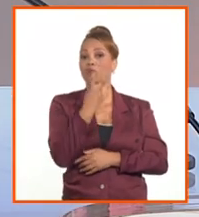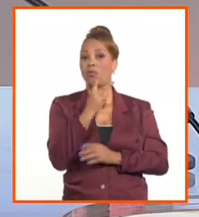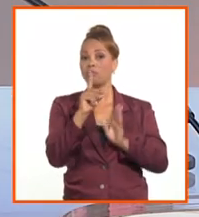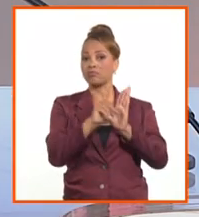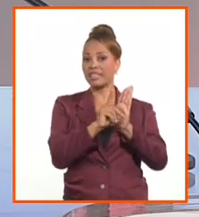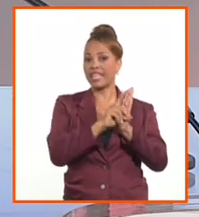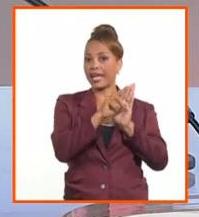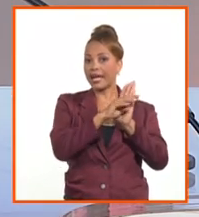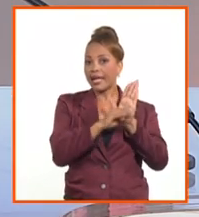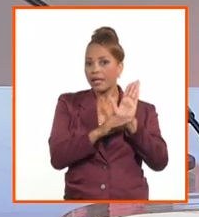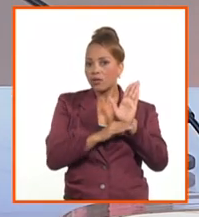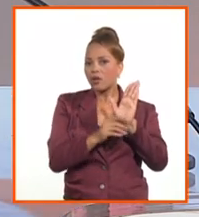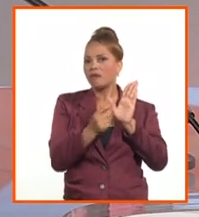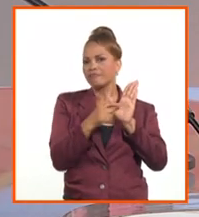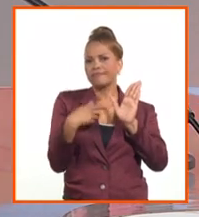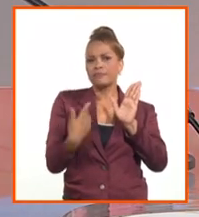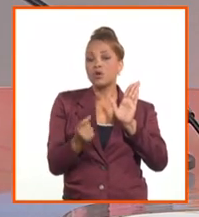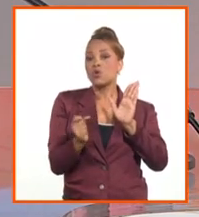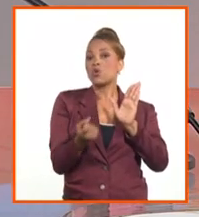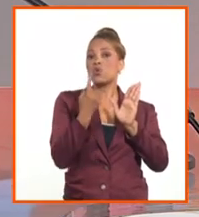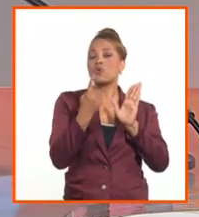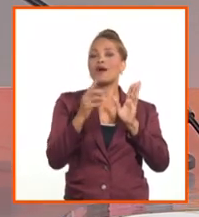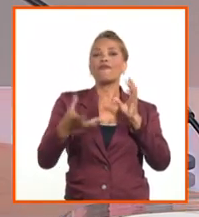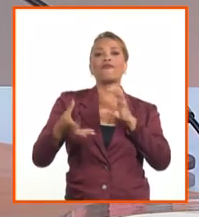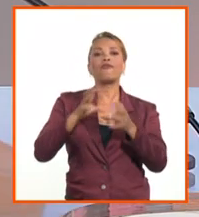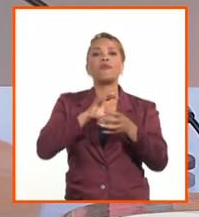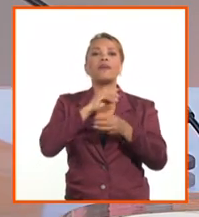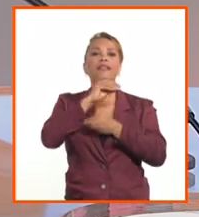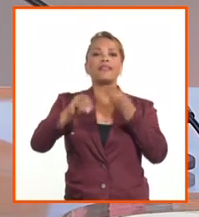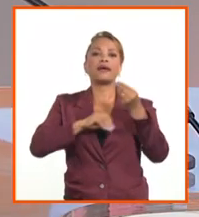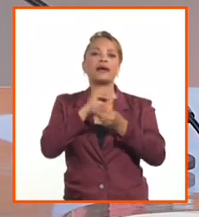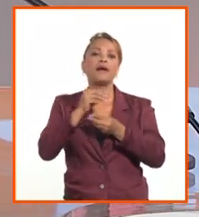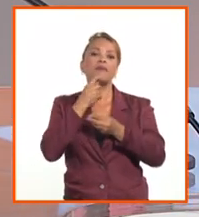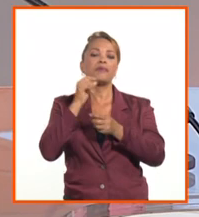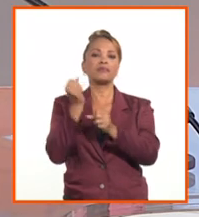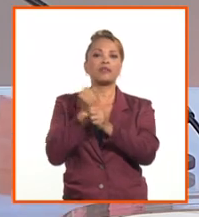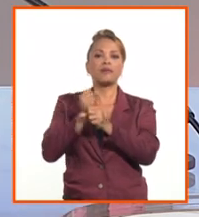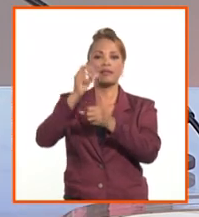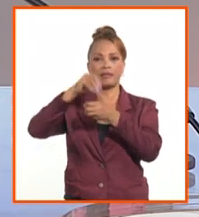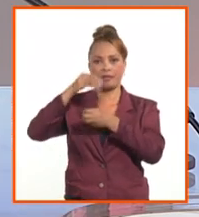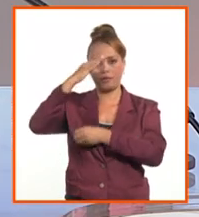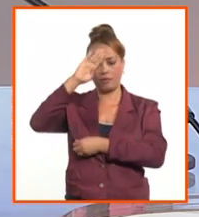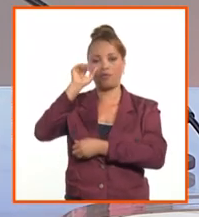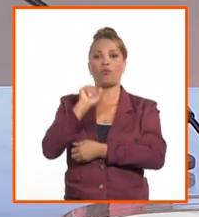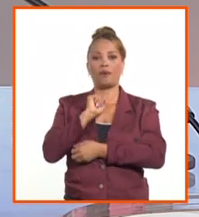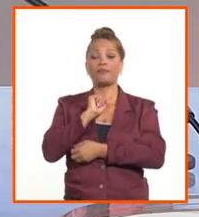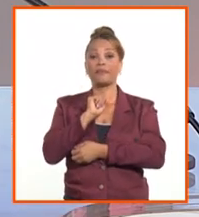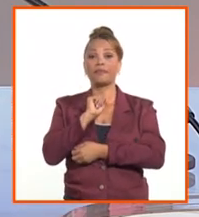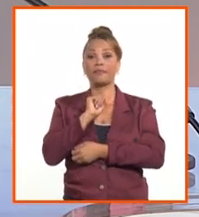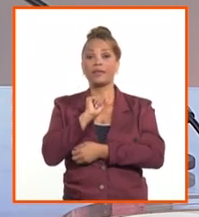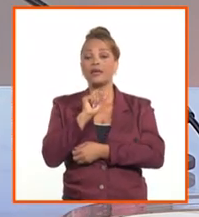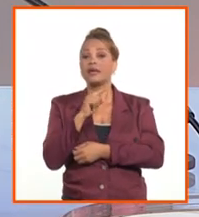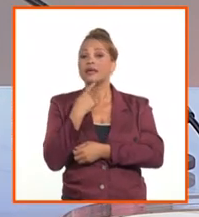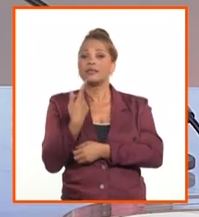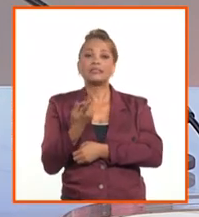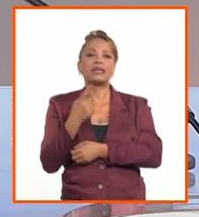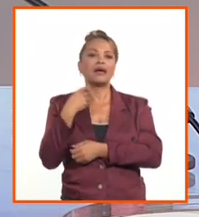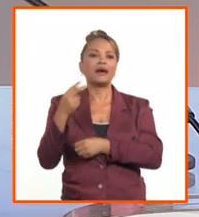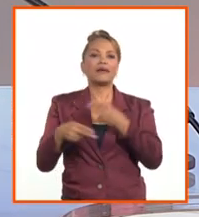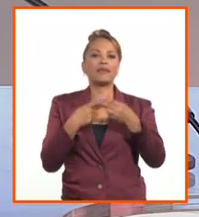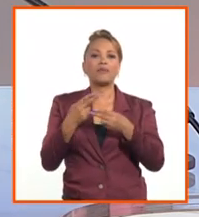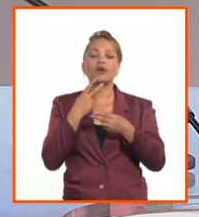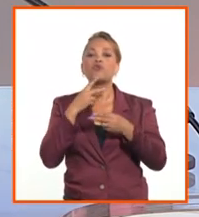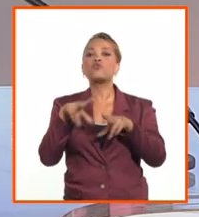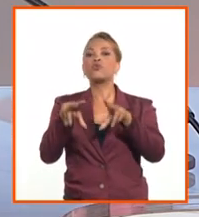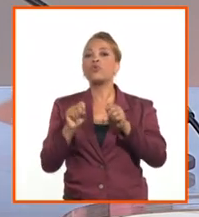que había un único tipo de cambio para operar en la economía nacional. Por tanto, se establece un nuevo